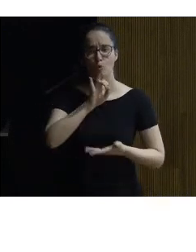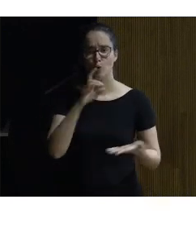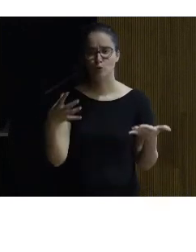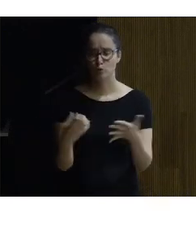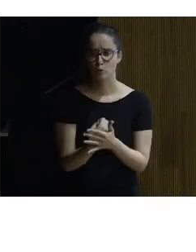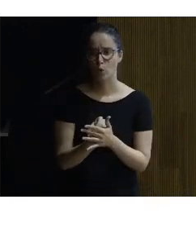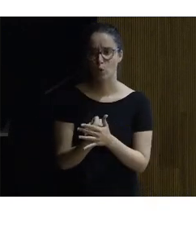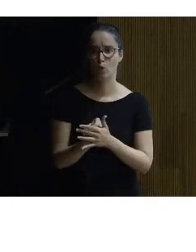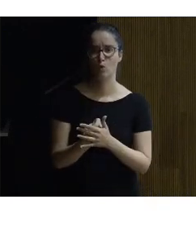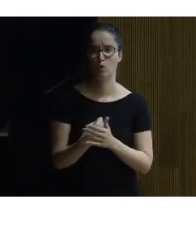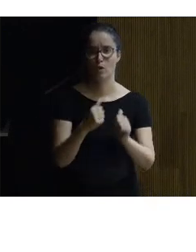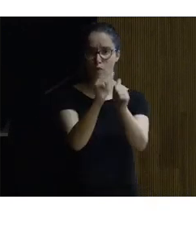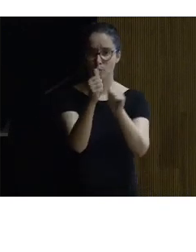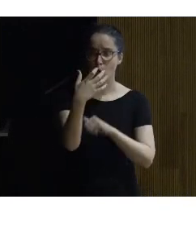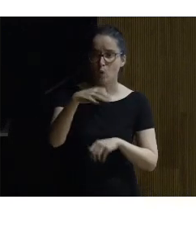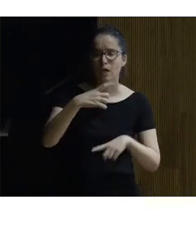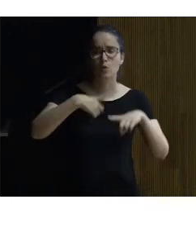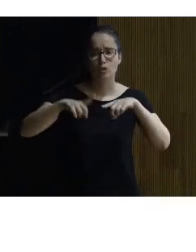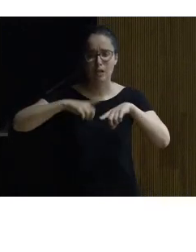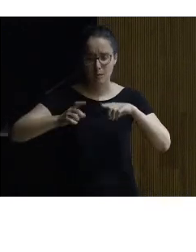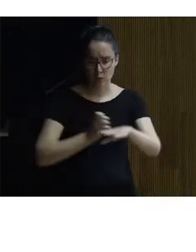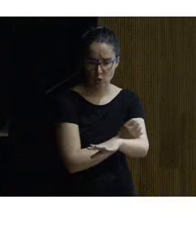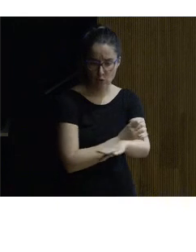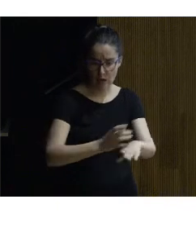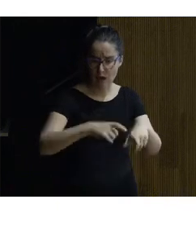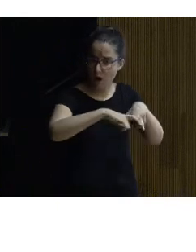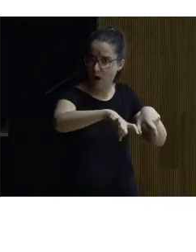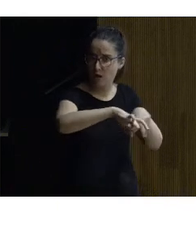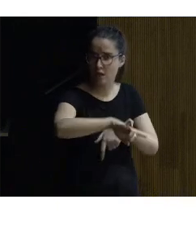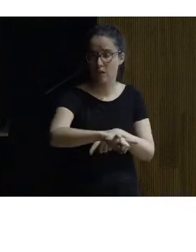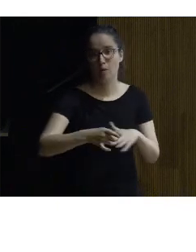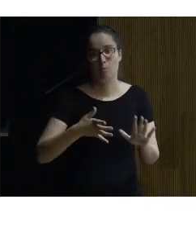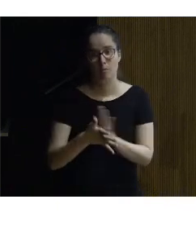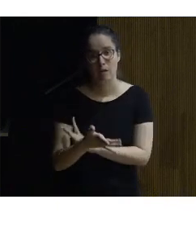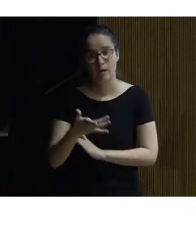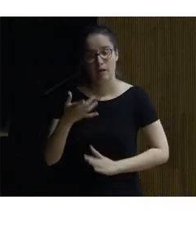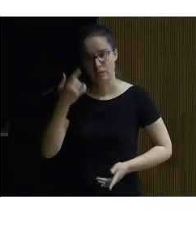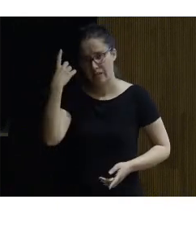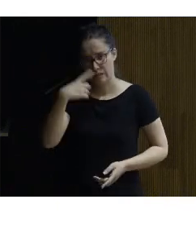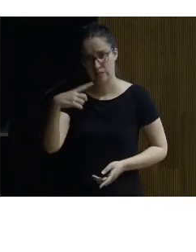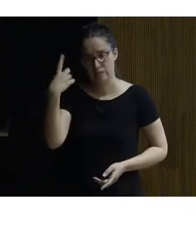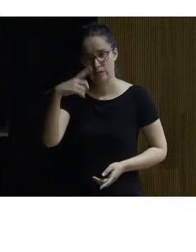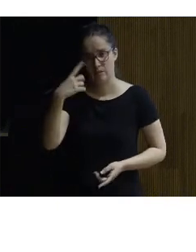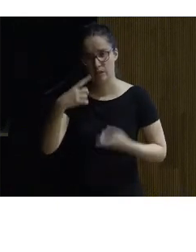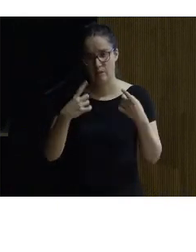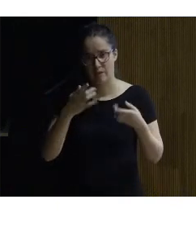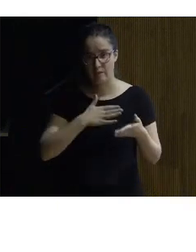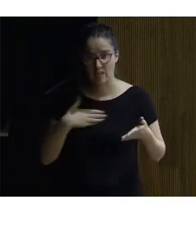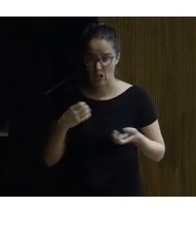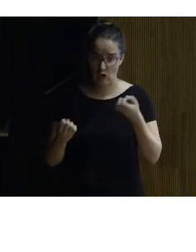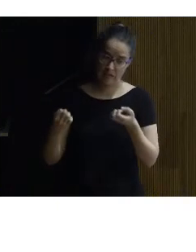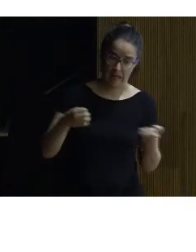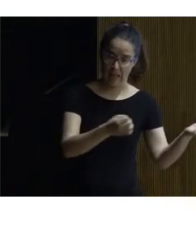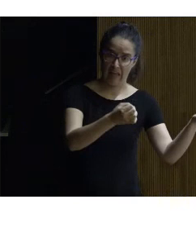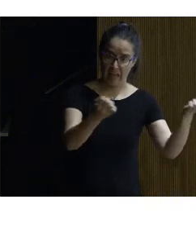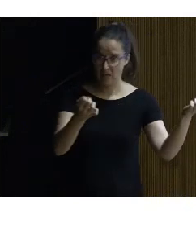plataforma única y unos elementos unas jardineras que hacen que los vehículos ya saben que a veces se quieren meter y